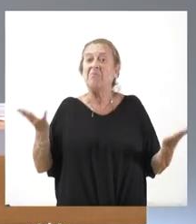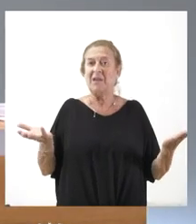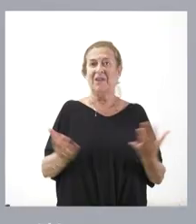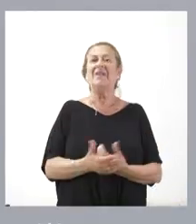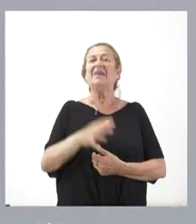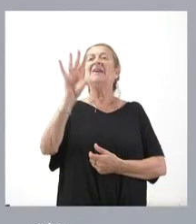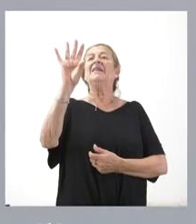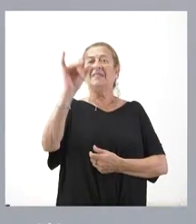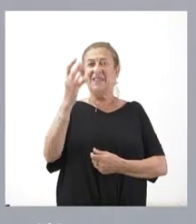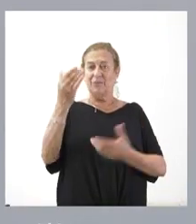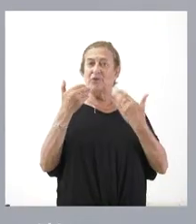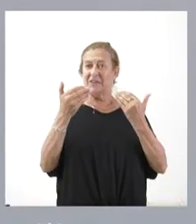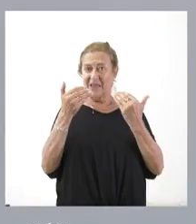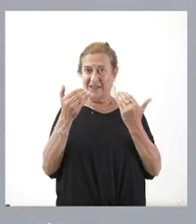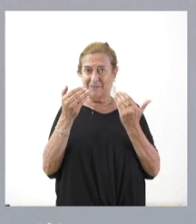Sí, muchas gracias.